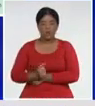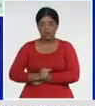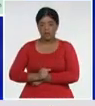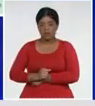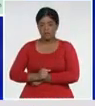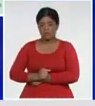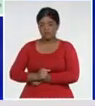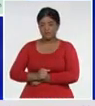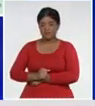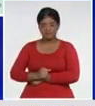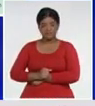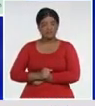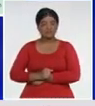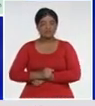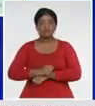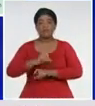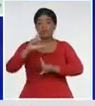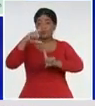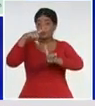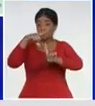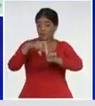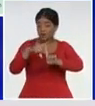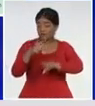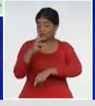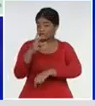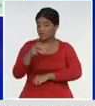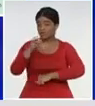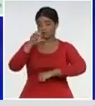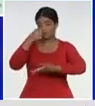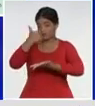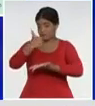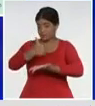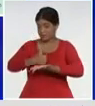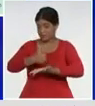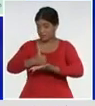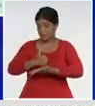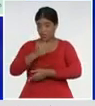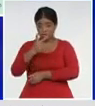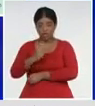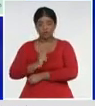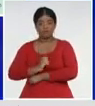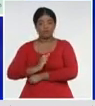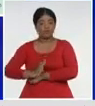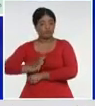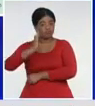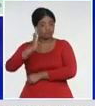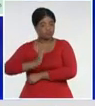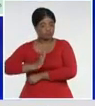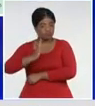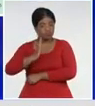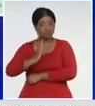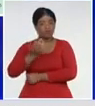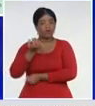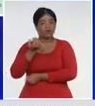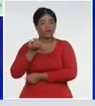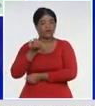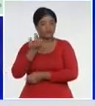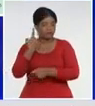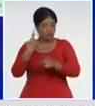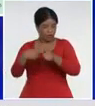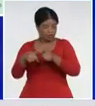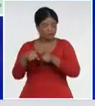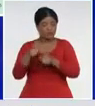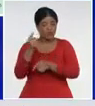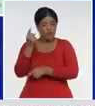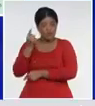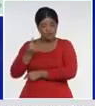Holguín 2, y de Frampaís, Aguadetánamo y Moa, uno, de cada uno, Granma, si